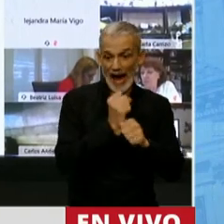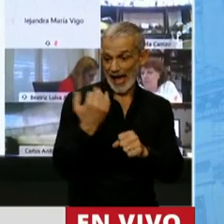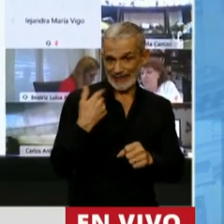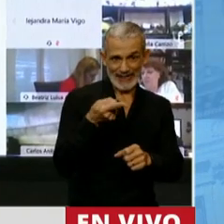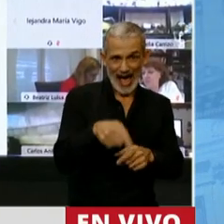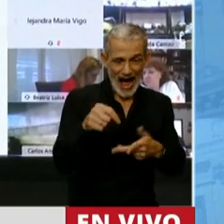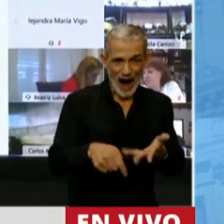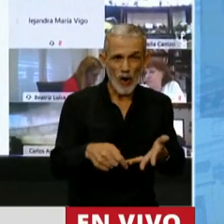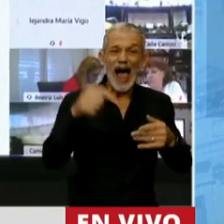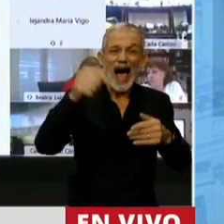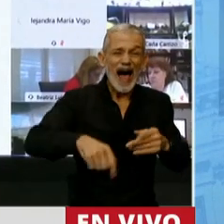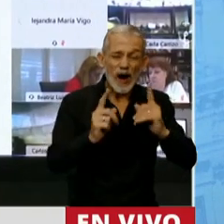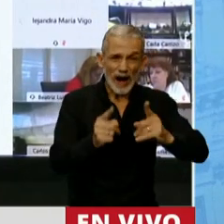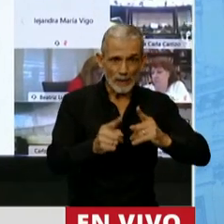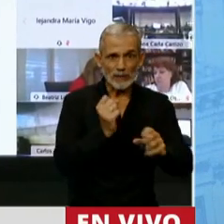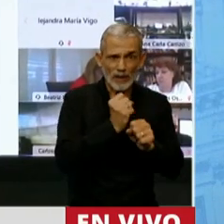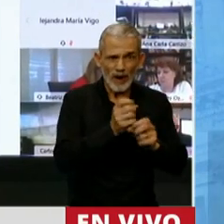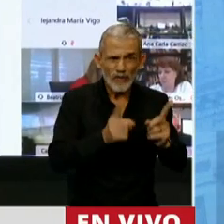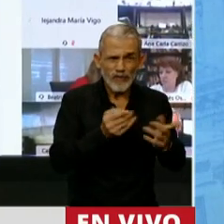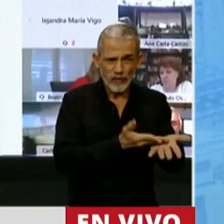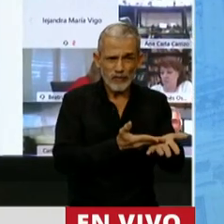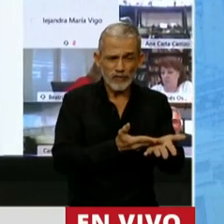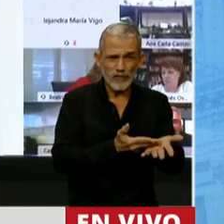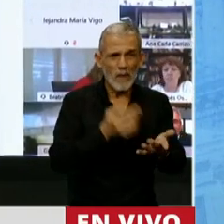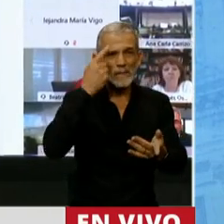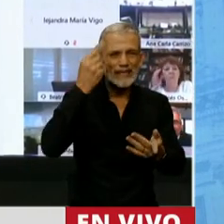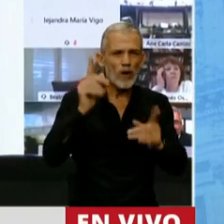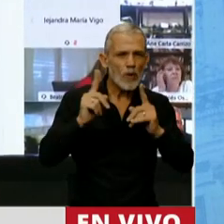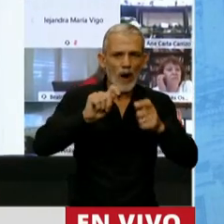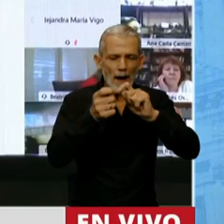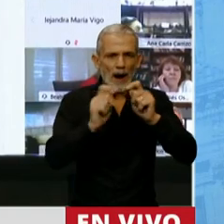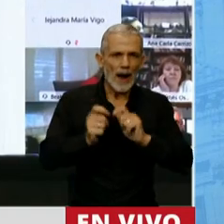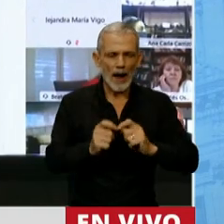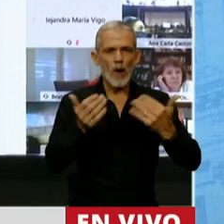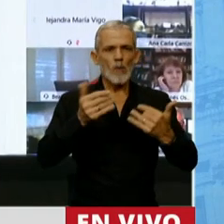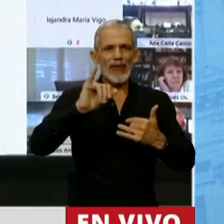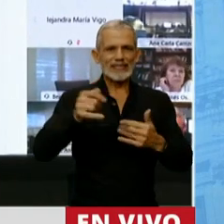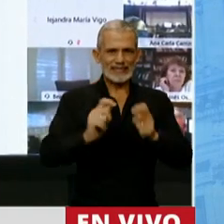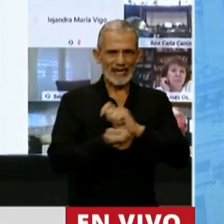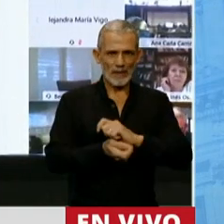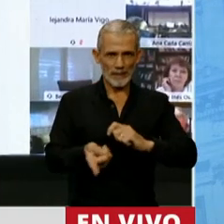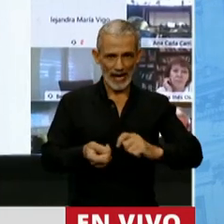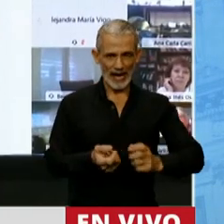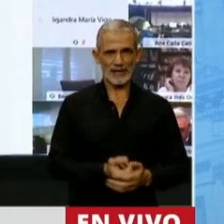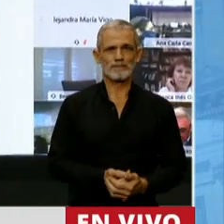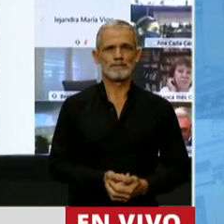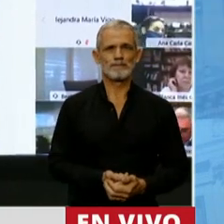ahora y les diría que ahora mismo estamos trabajando considerando algunas cuestiones que se plantean